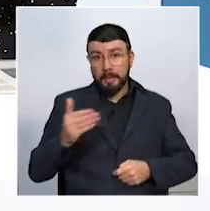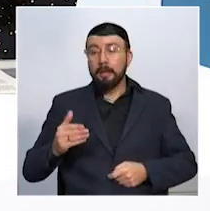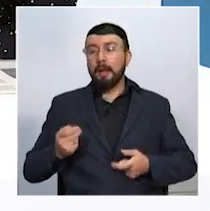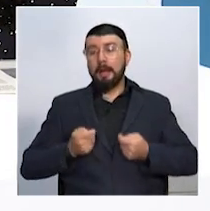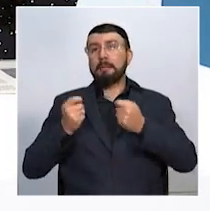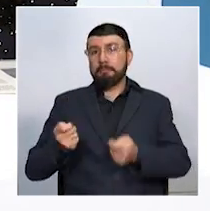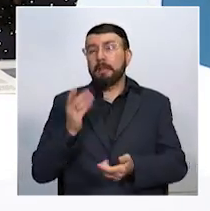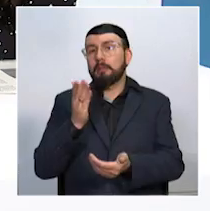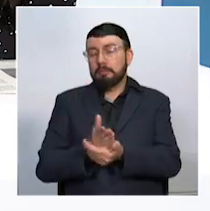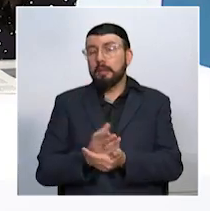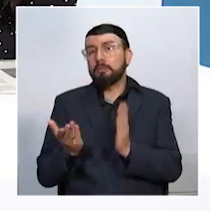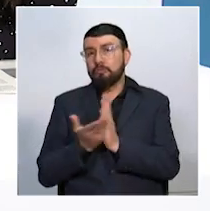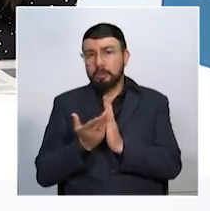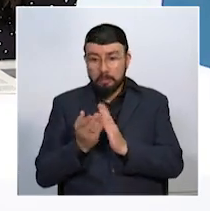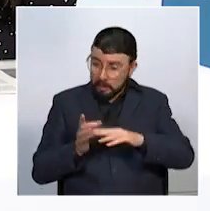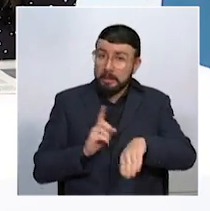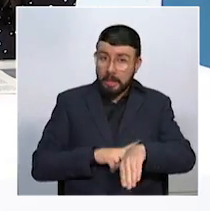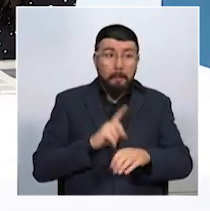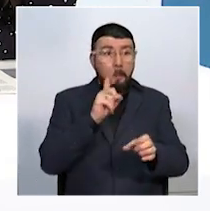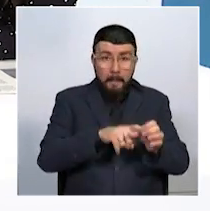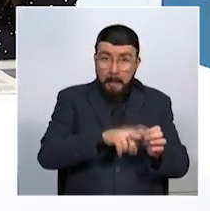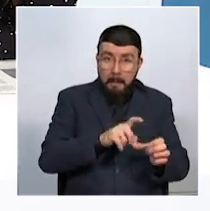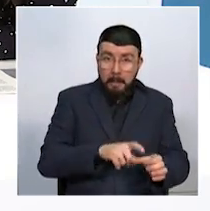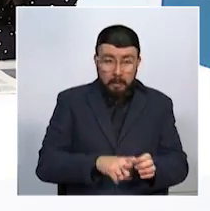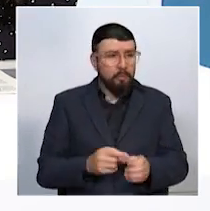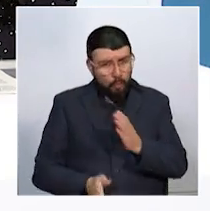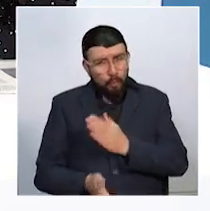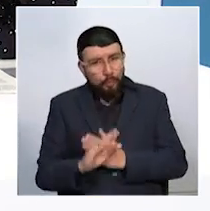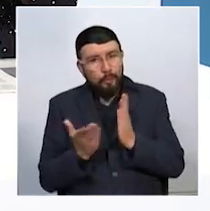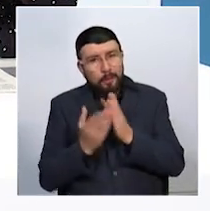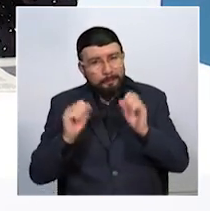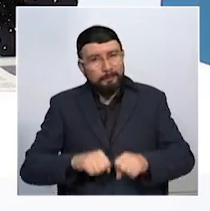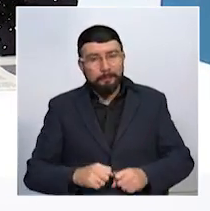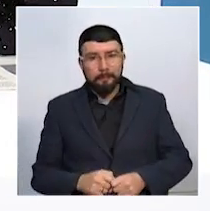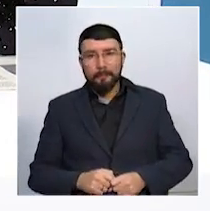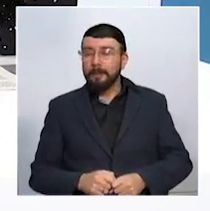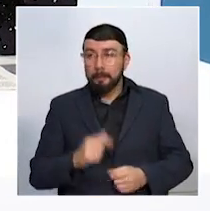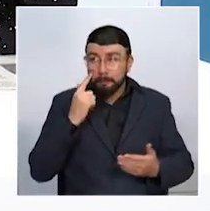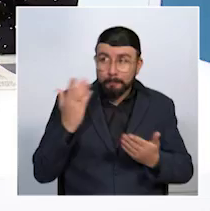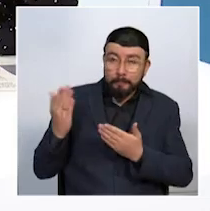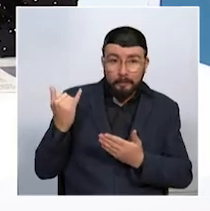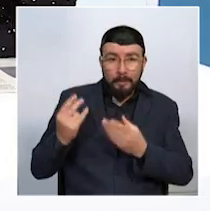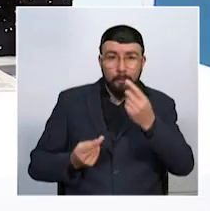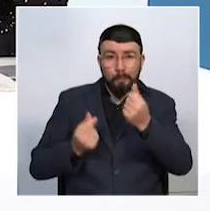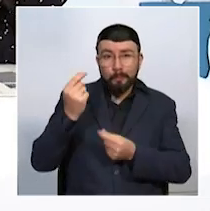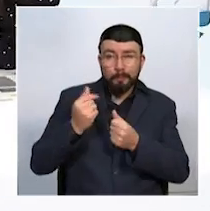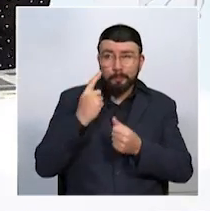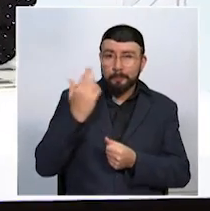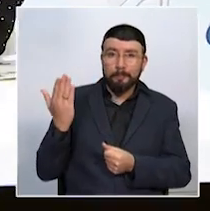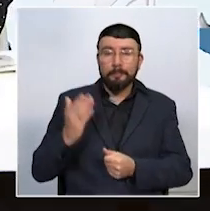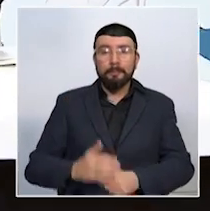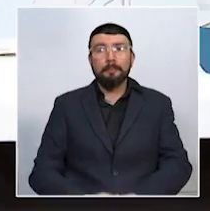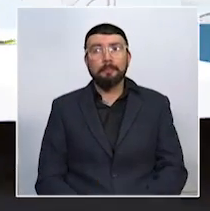estudiar. Y todavía tienen tiempo para las matrículas porque nunca es tarde para continuar estudiando. Por ahora los invitamos a conocer los indicadores económicos.